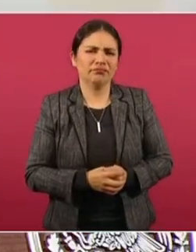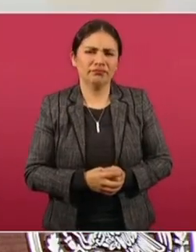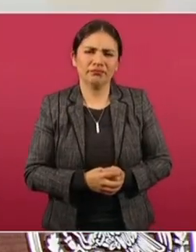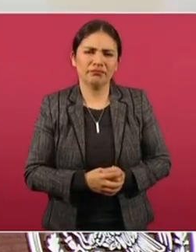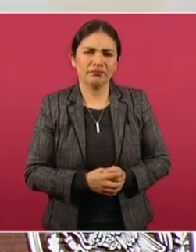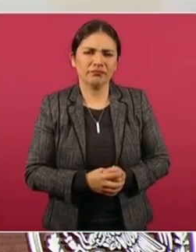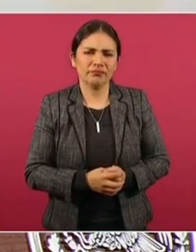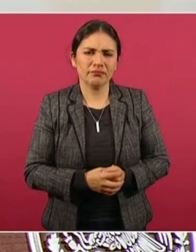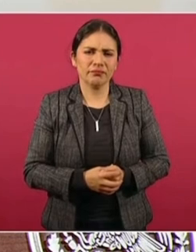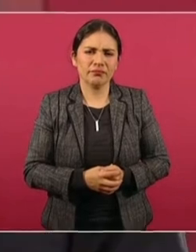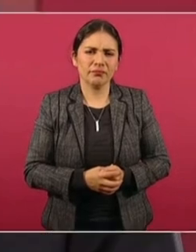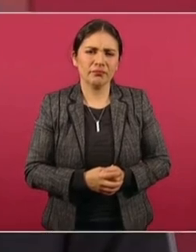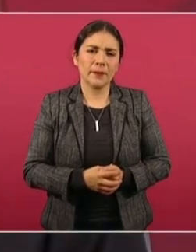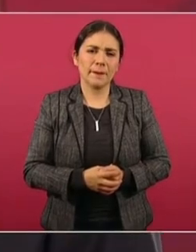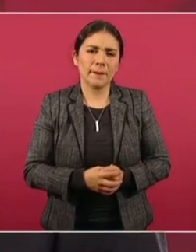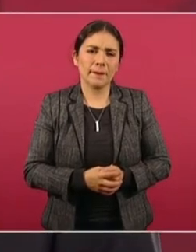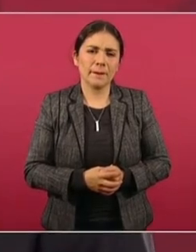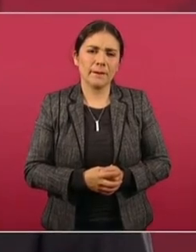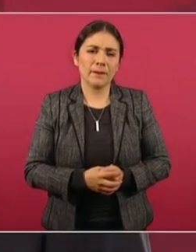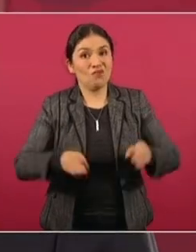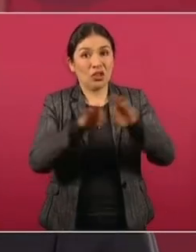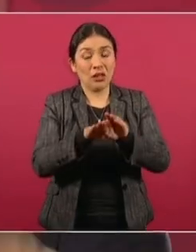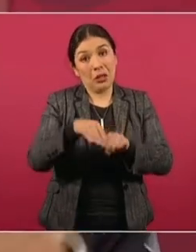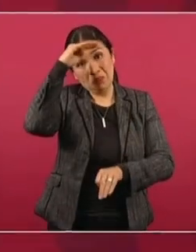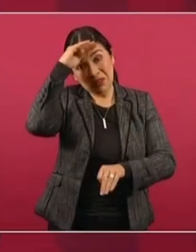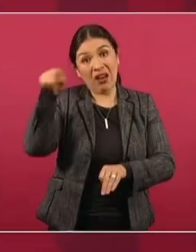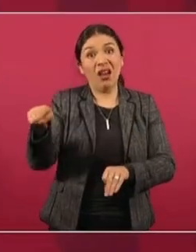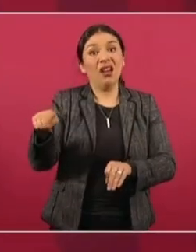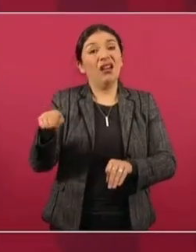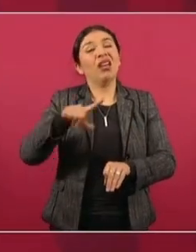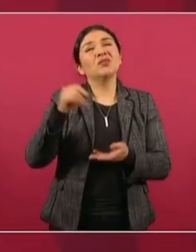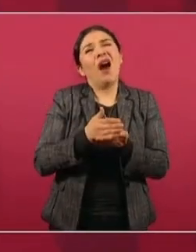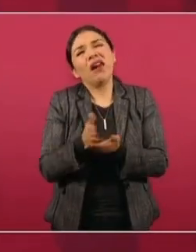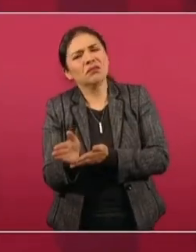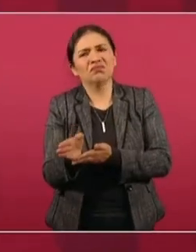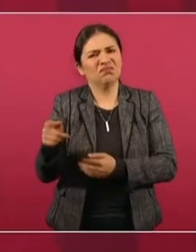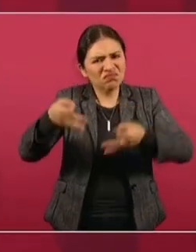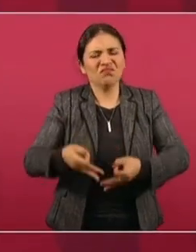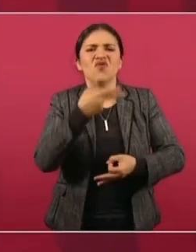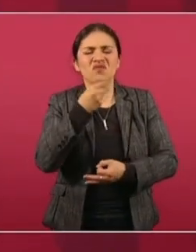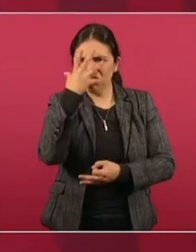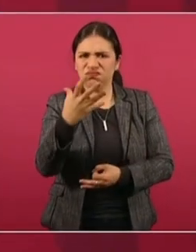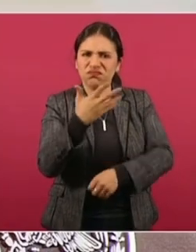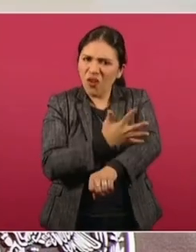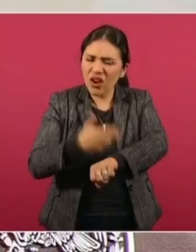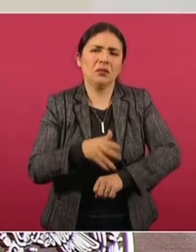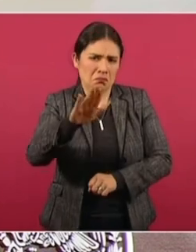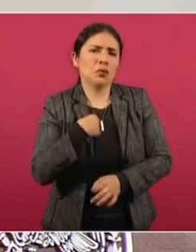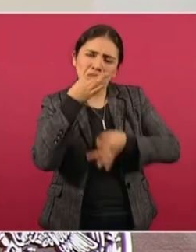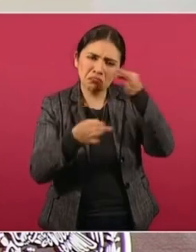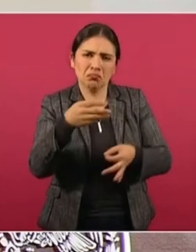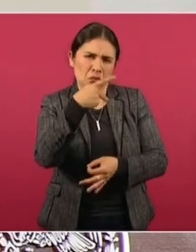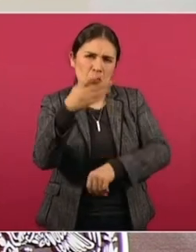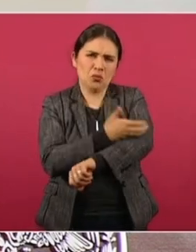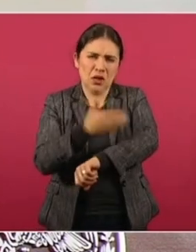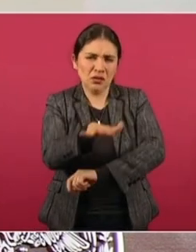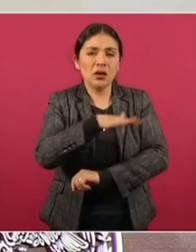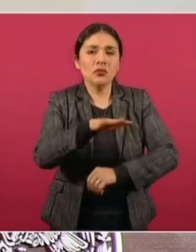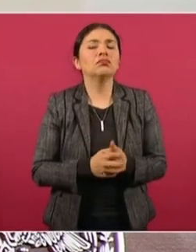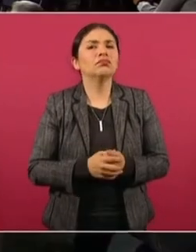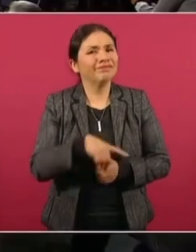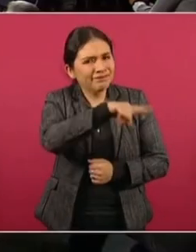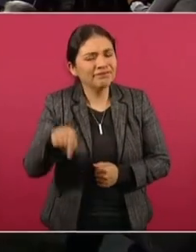no va a marearse con el cargo. Es un hombre recto. Entonces hay que decirle a los compañeros que